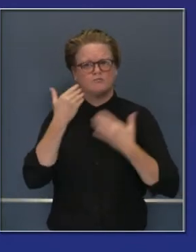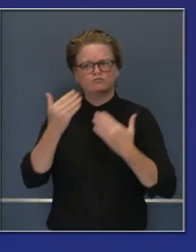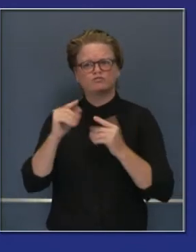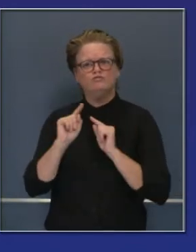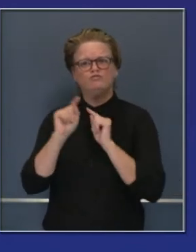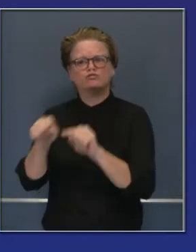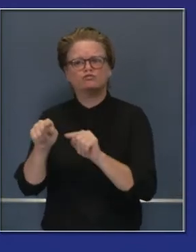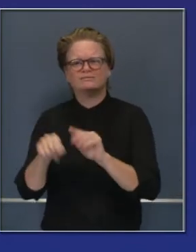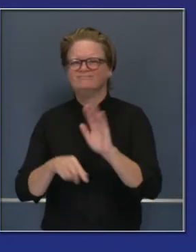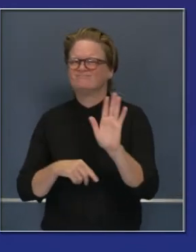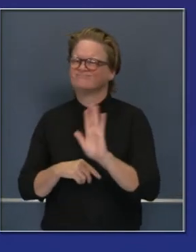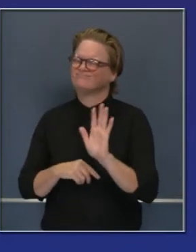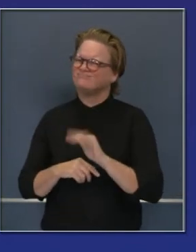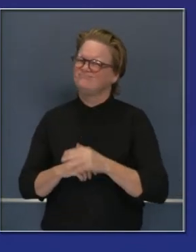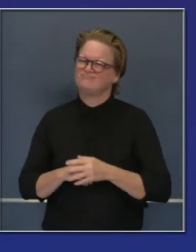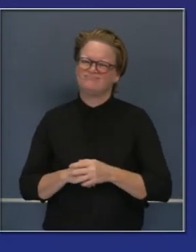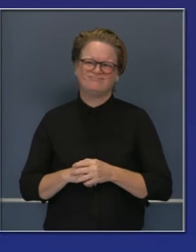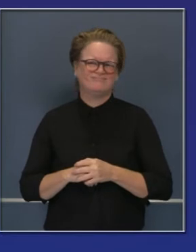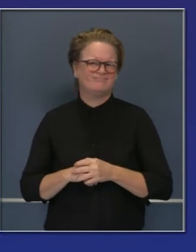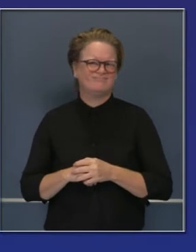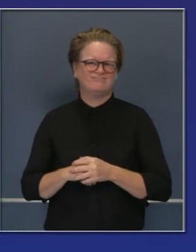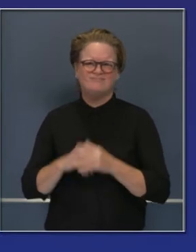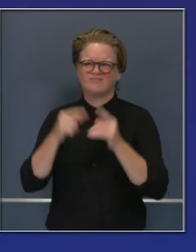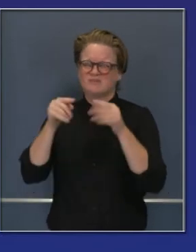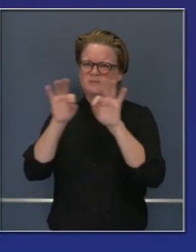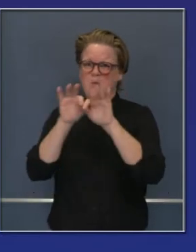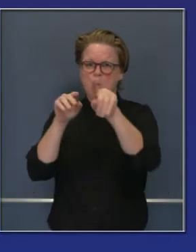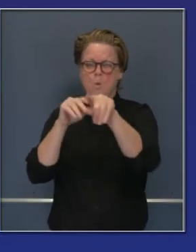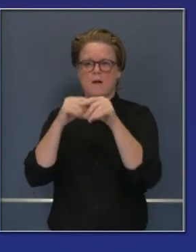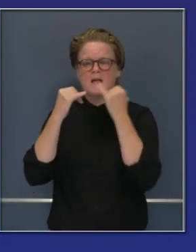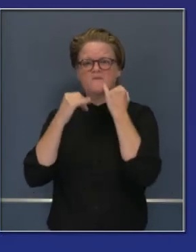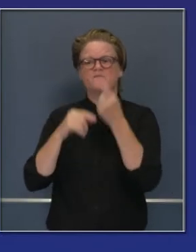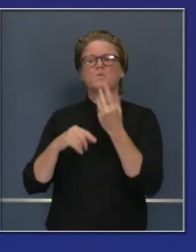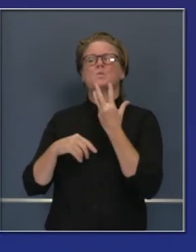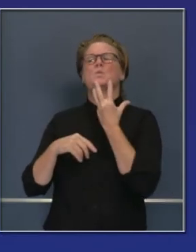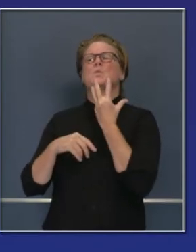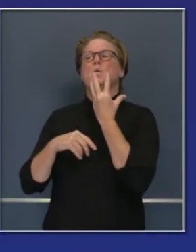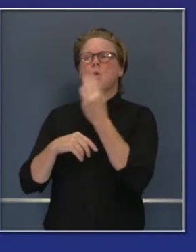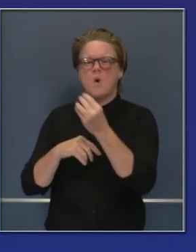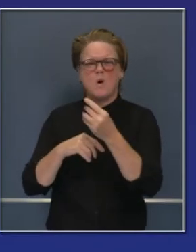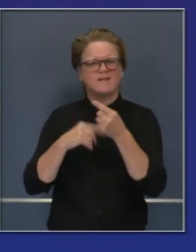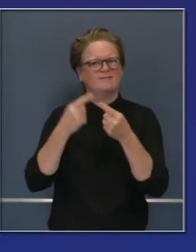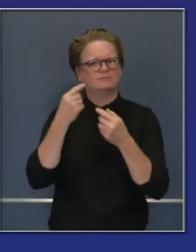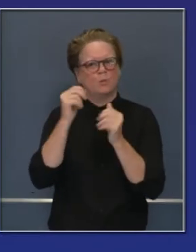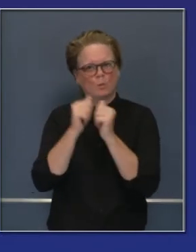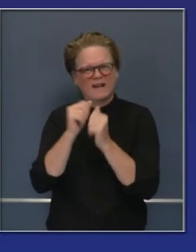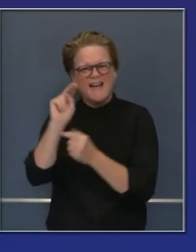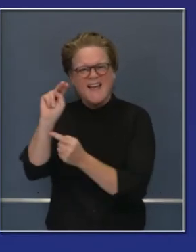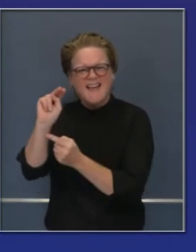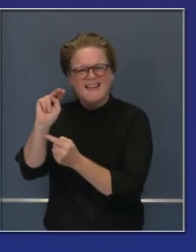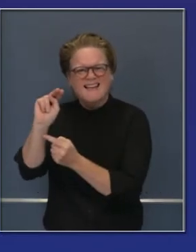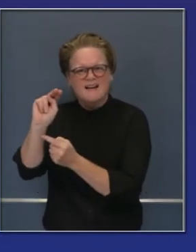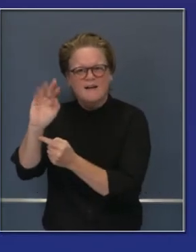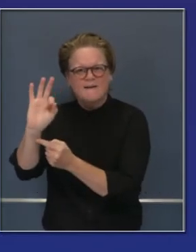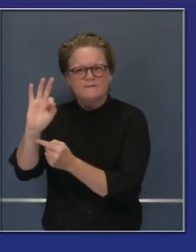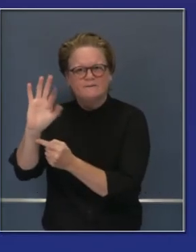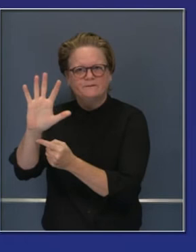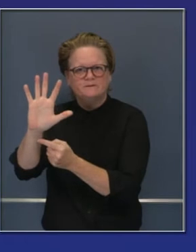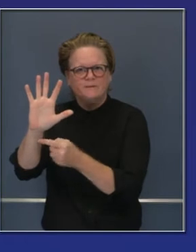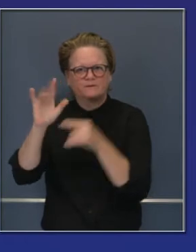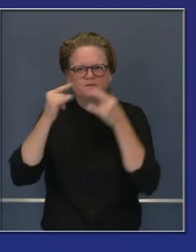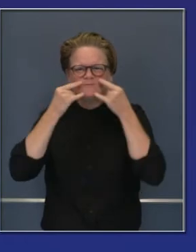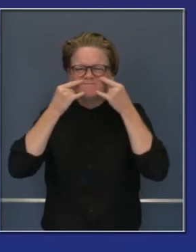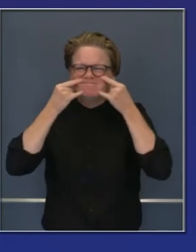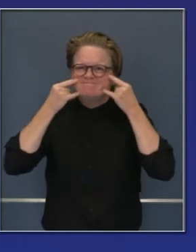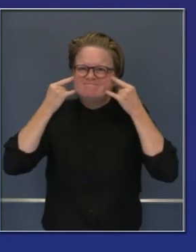consideren usar una mascarilla quirúrgica o una N95 que le quede bien ajustada